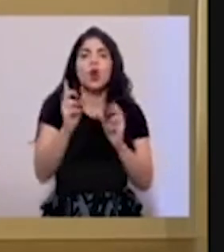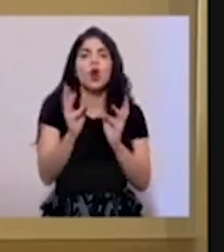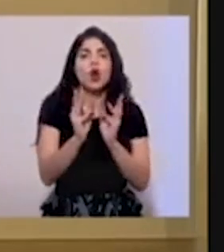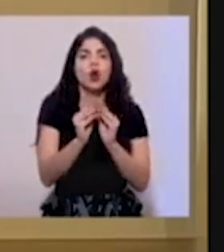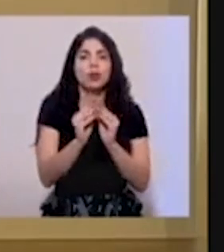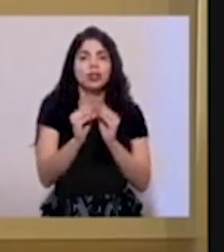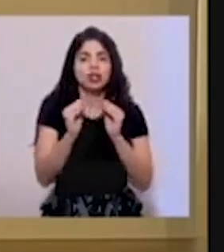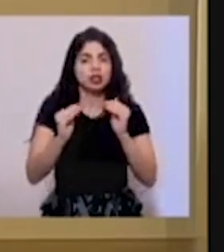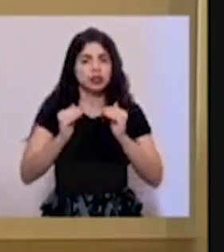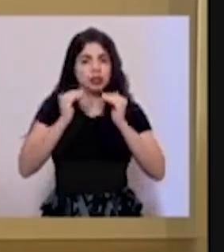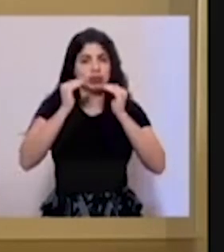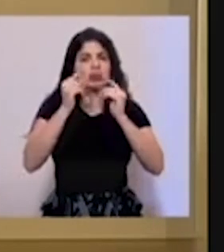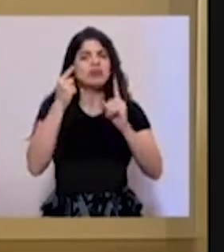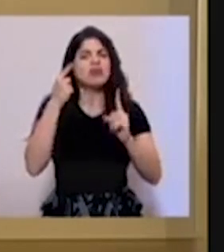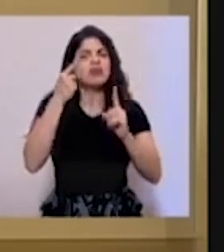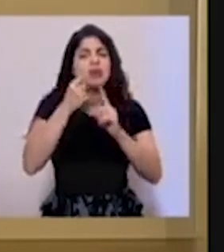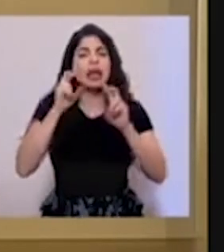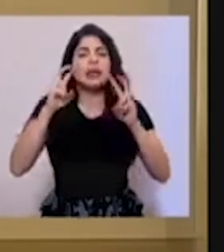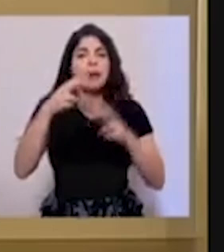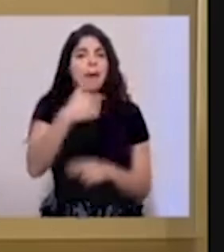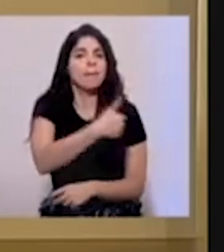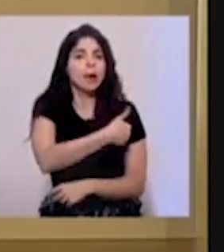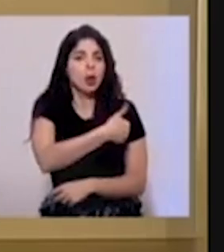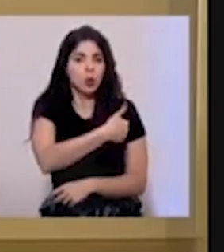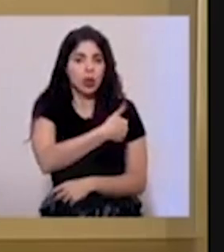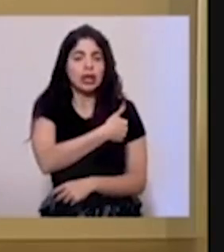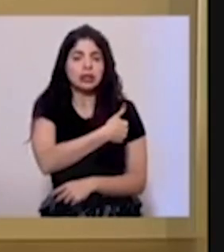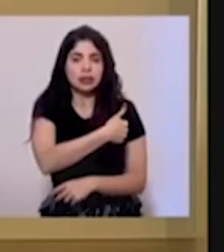de alto nivel para analizar el tema de vacunas.